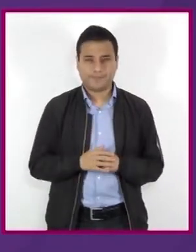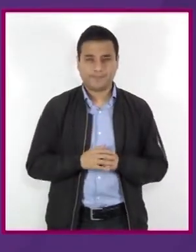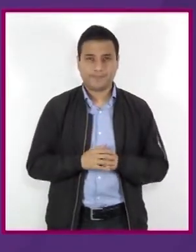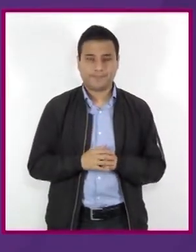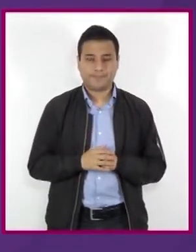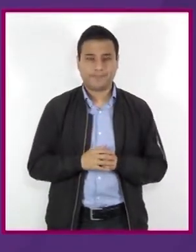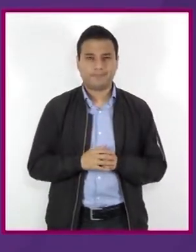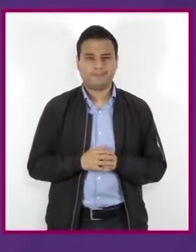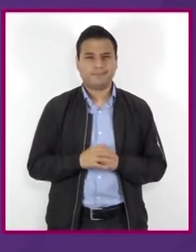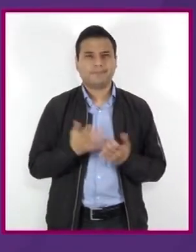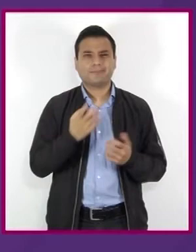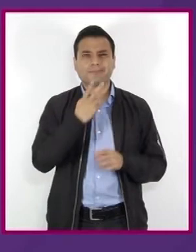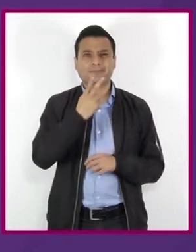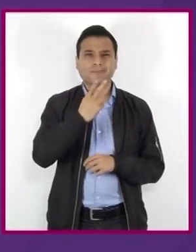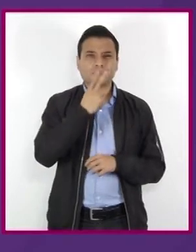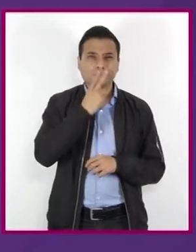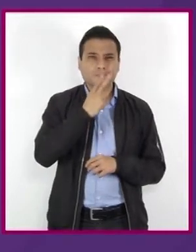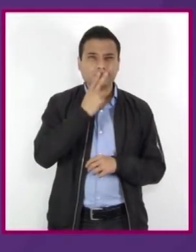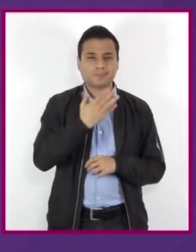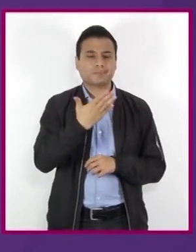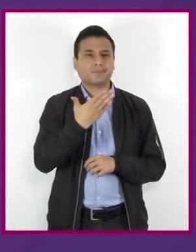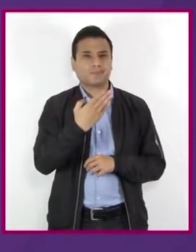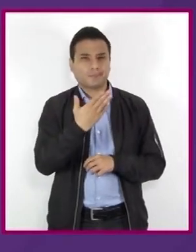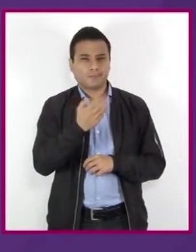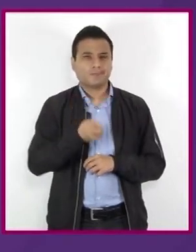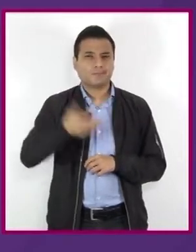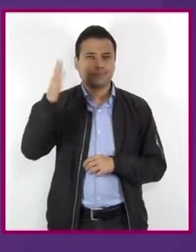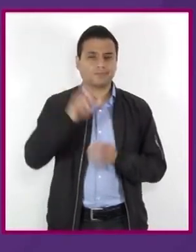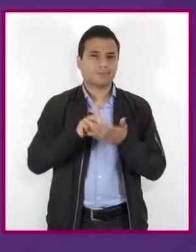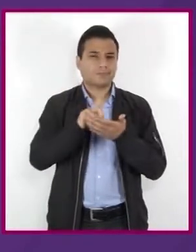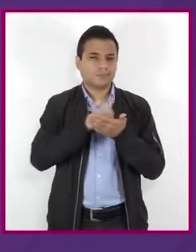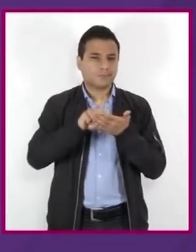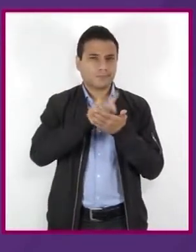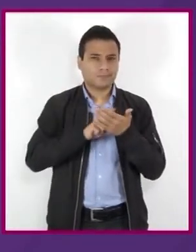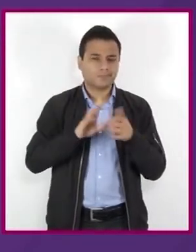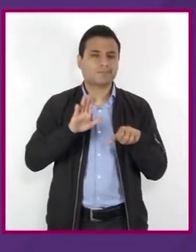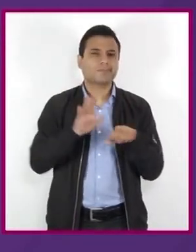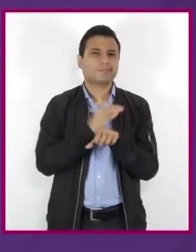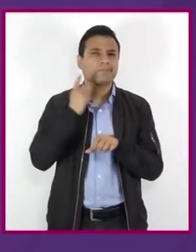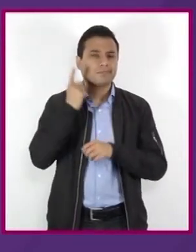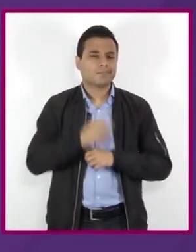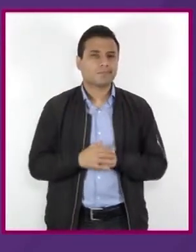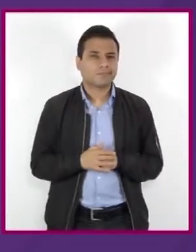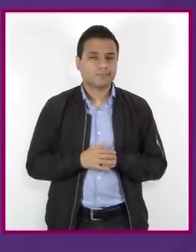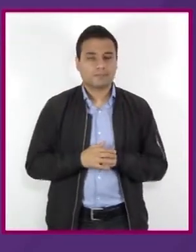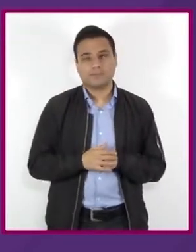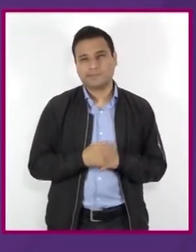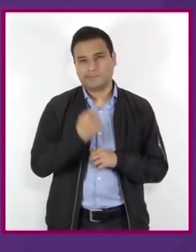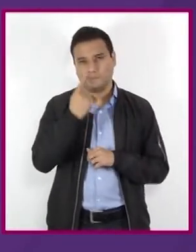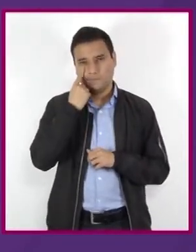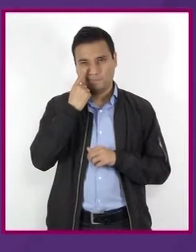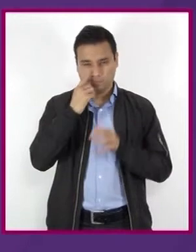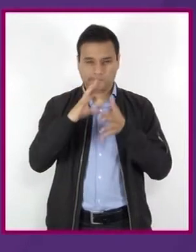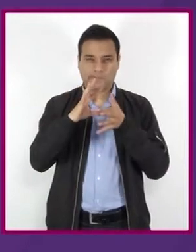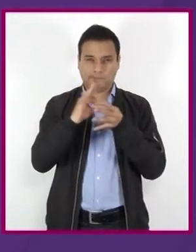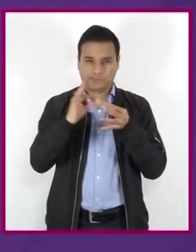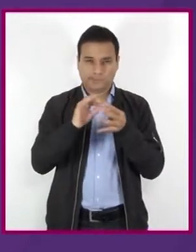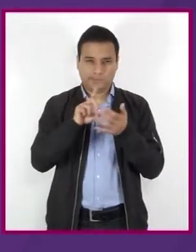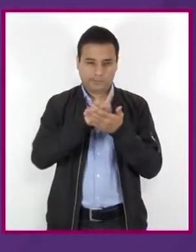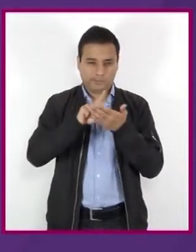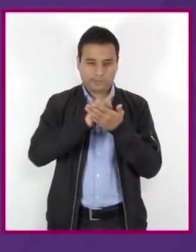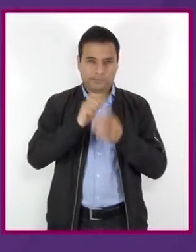¿Por qué al tabaco y la marihuana se les considera drogas psicoactivas? Primeramente, tendríamos nosotros que definir qué es una droga.